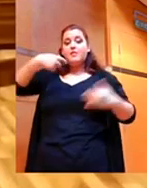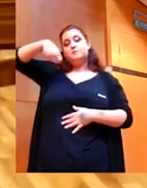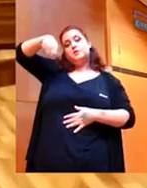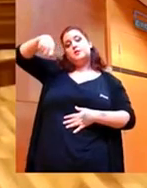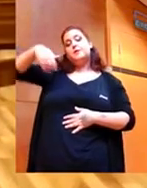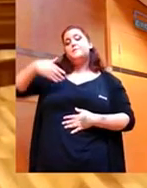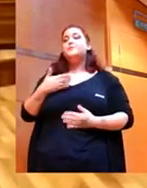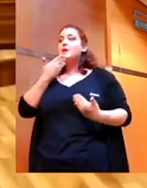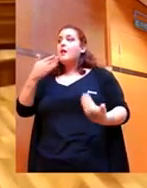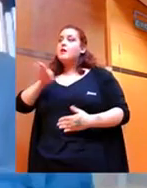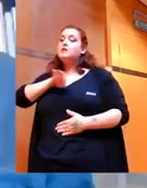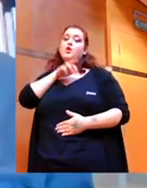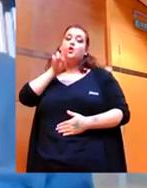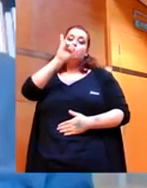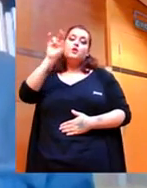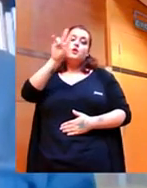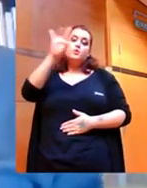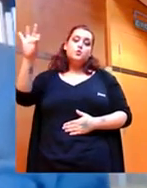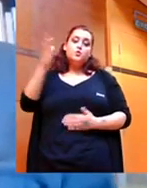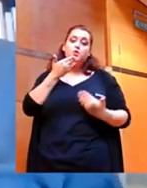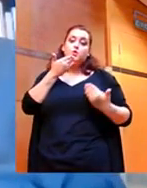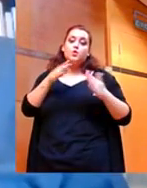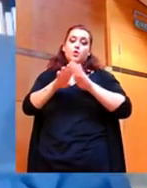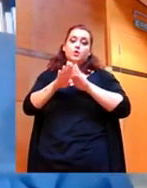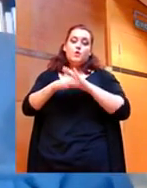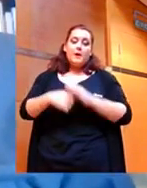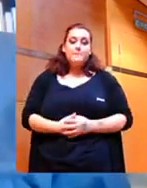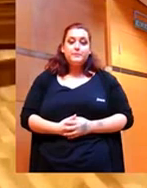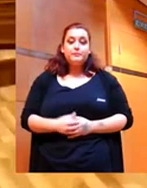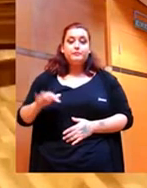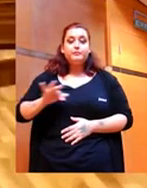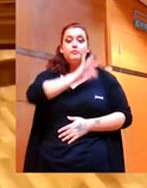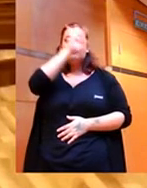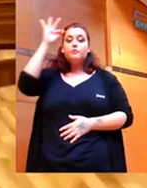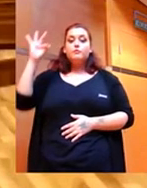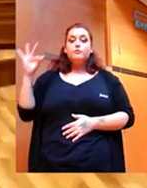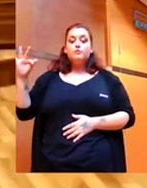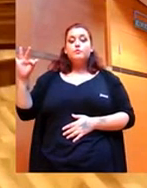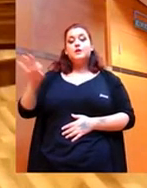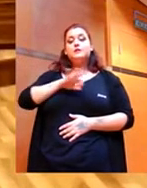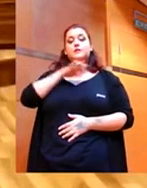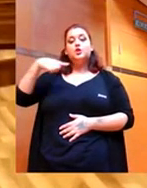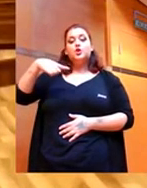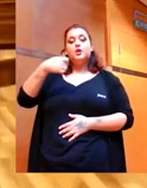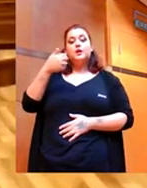Continúe. Ahora tocaría intervención al señor García.